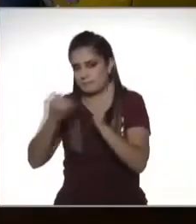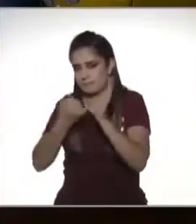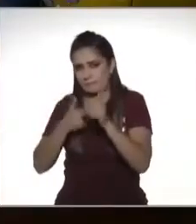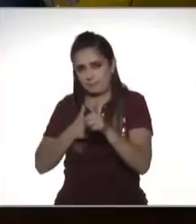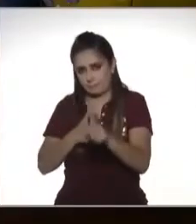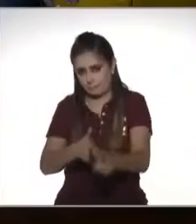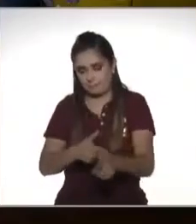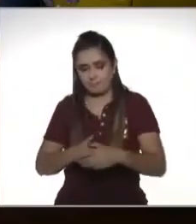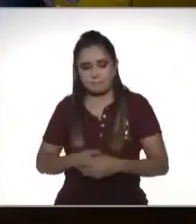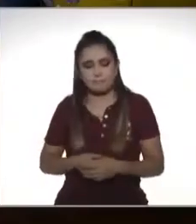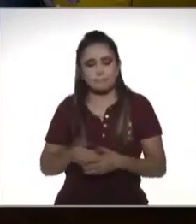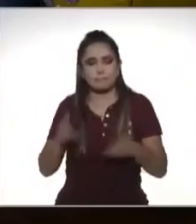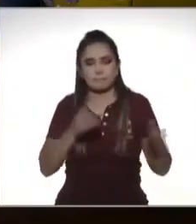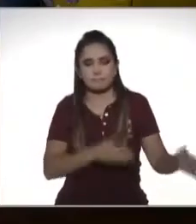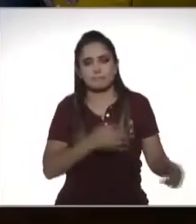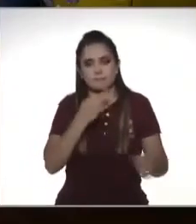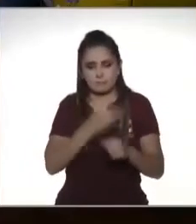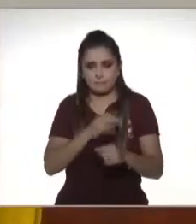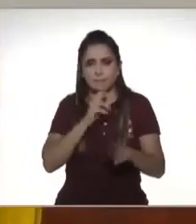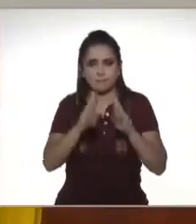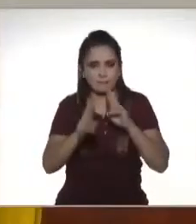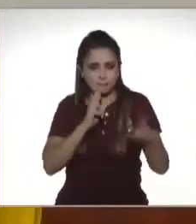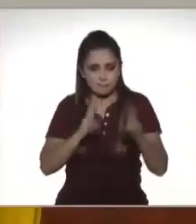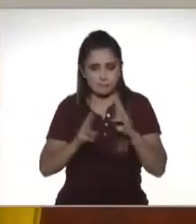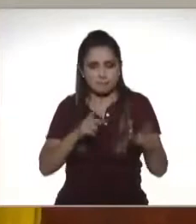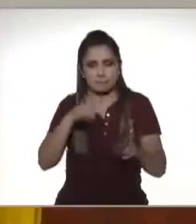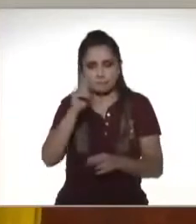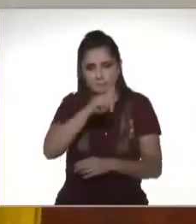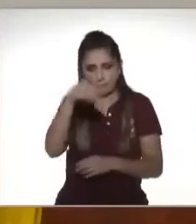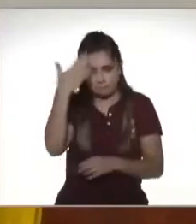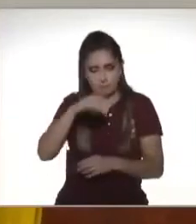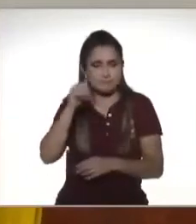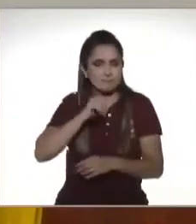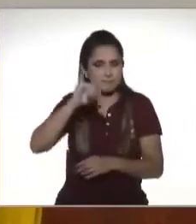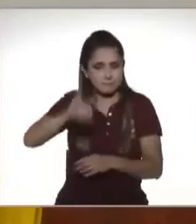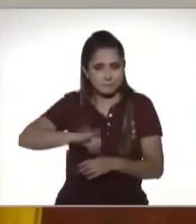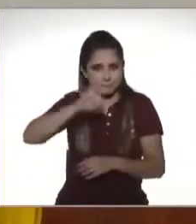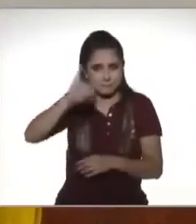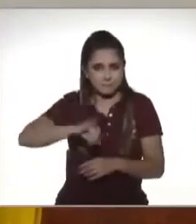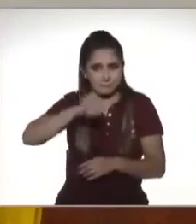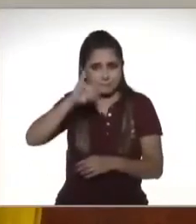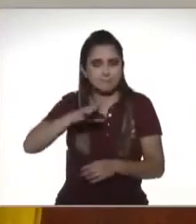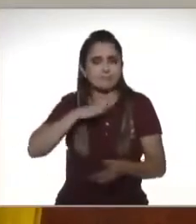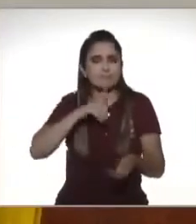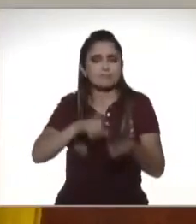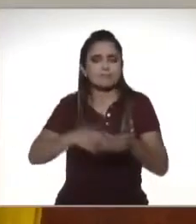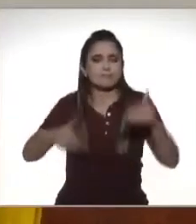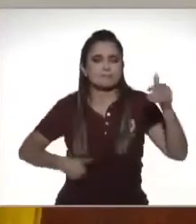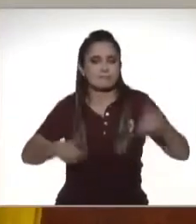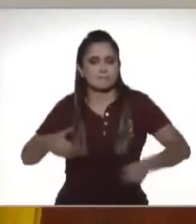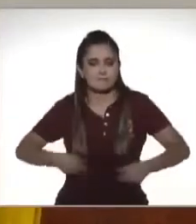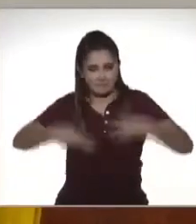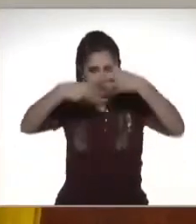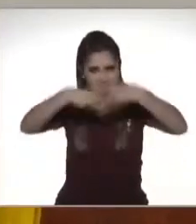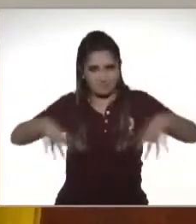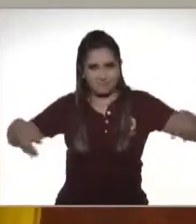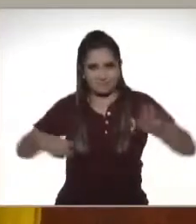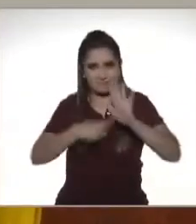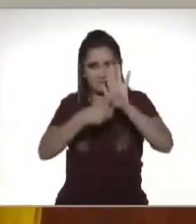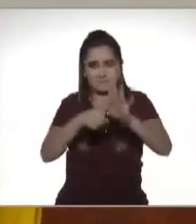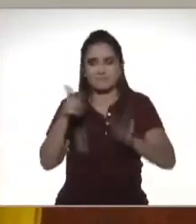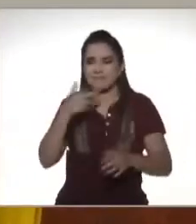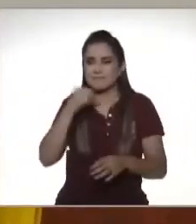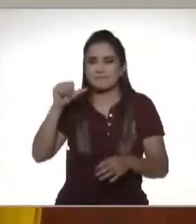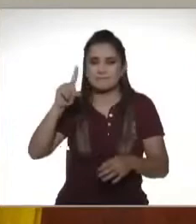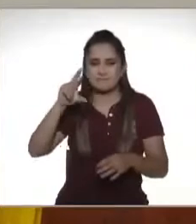bien vamos a seguir dándole respuesta a estas dudas pero como usted sabe todos los jueves tenemos nuestra sección de teatro con Andrés Castora que siempre